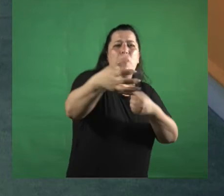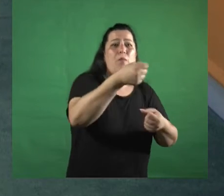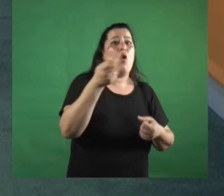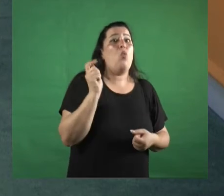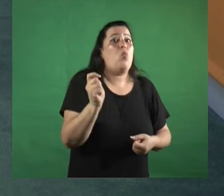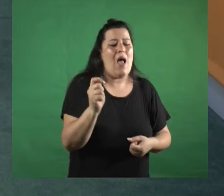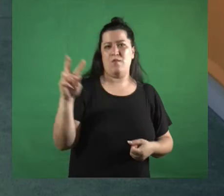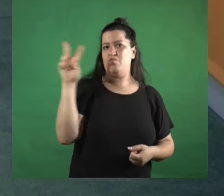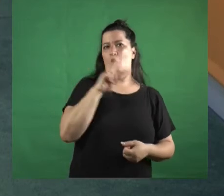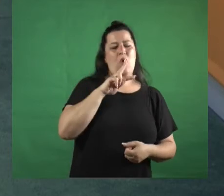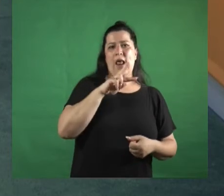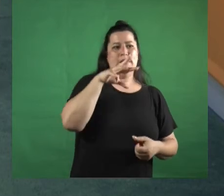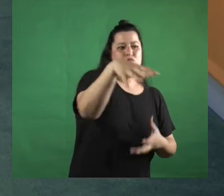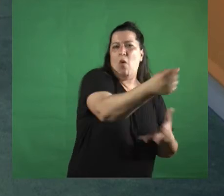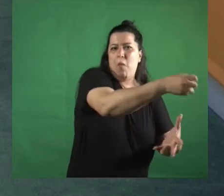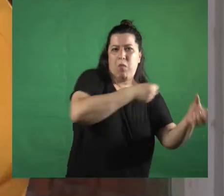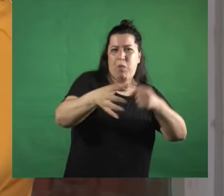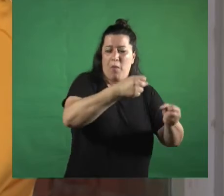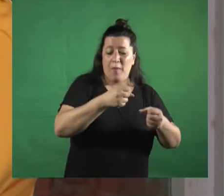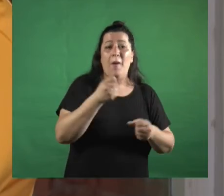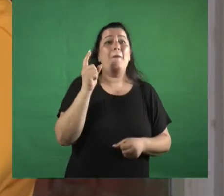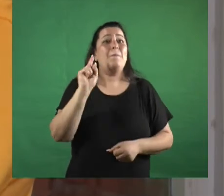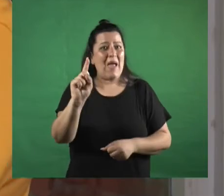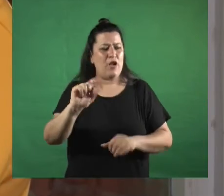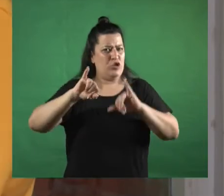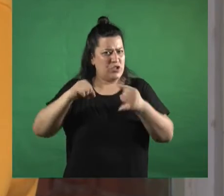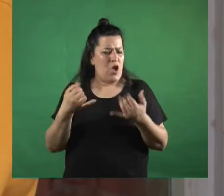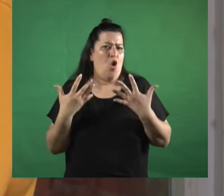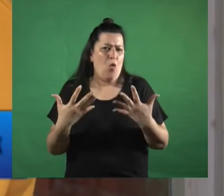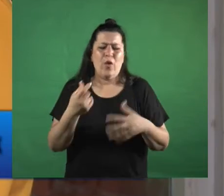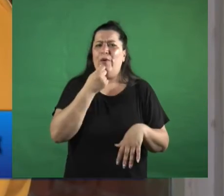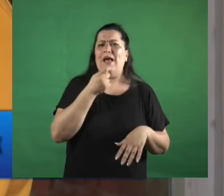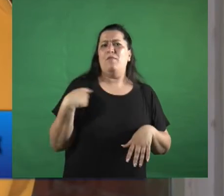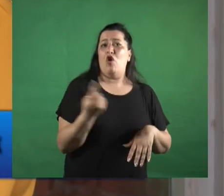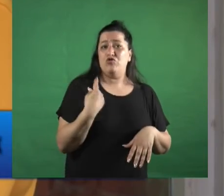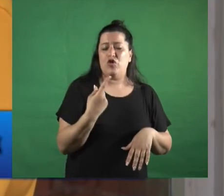somos las mujeres sí sí claro ahora sin lugar a dudas cuando vos